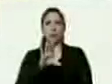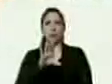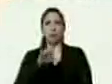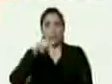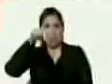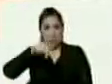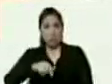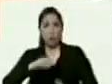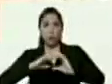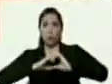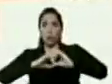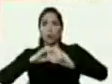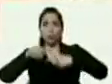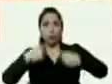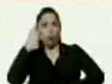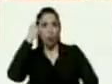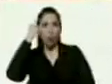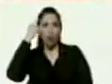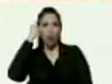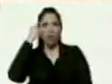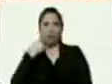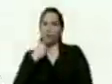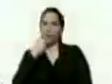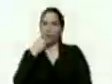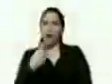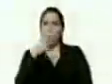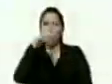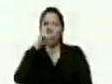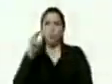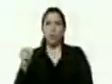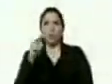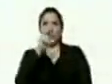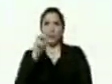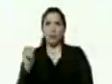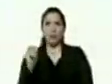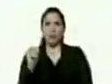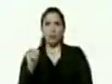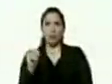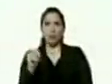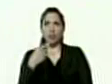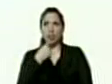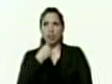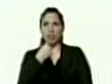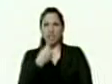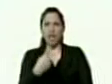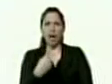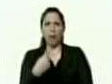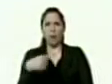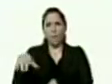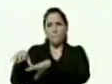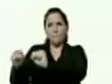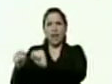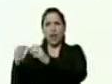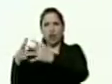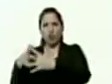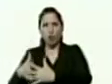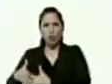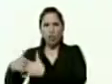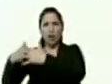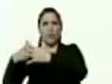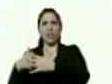el corazón todos los días digamos en el 2020 digámosle al imperio gringo